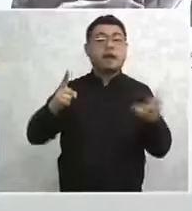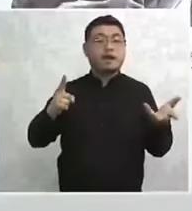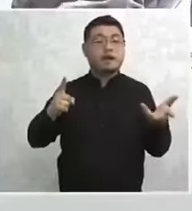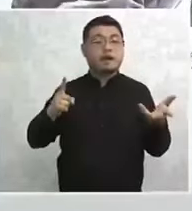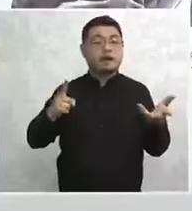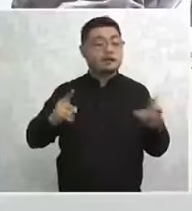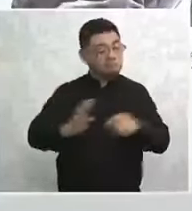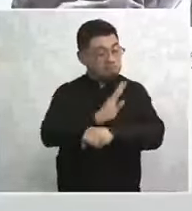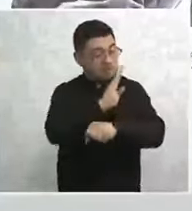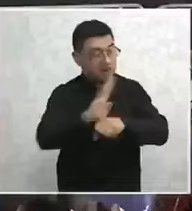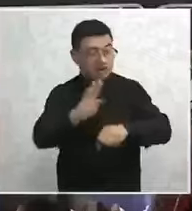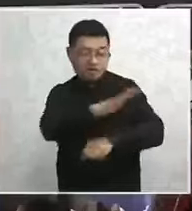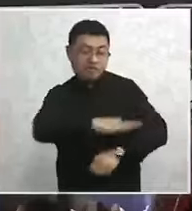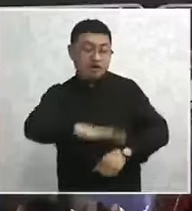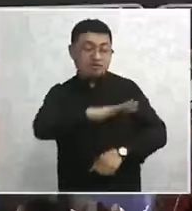primero los pobres.